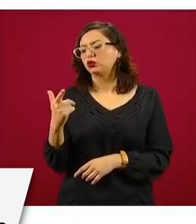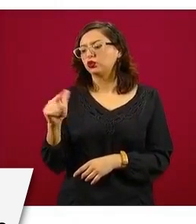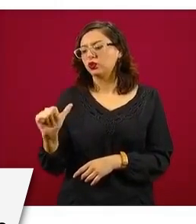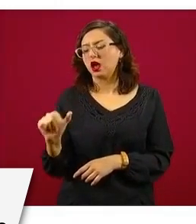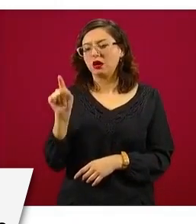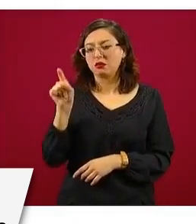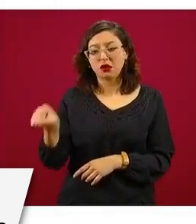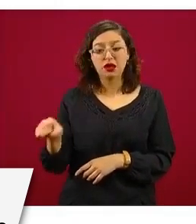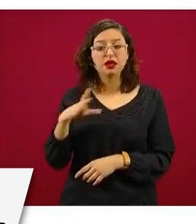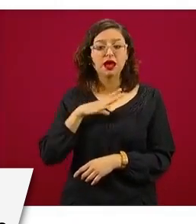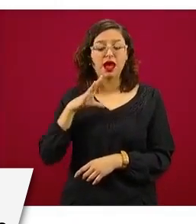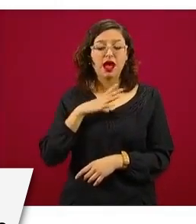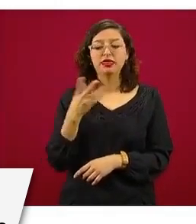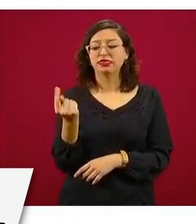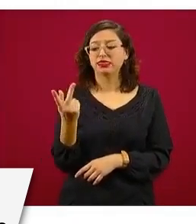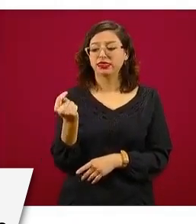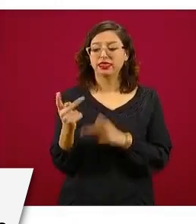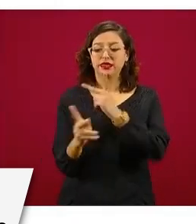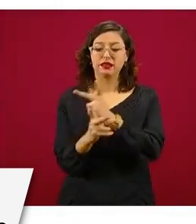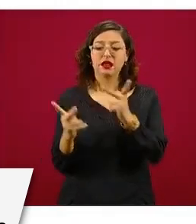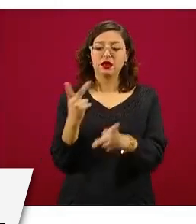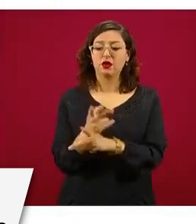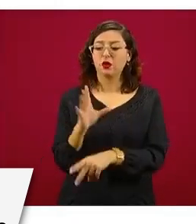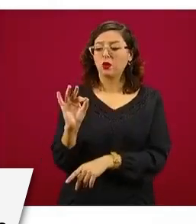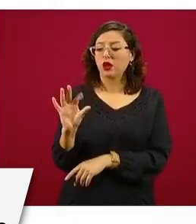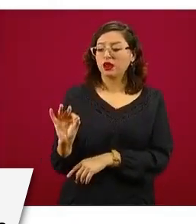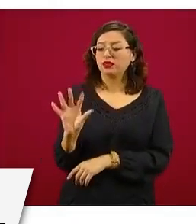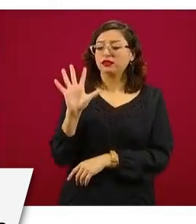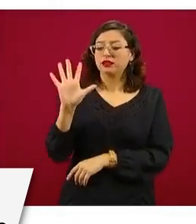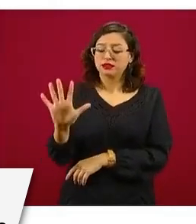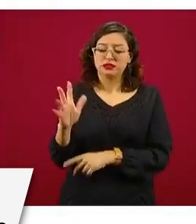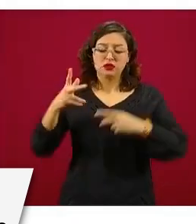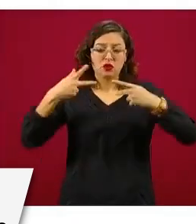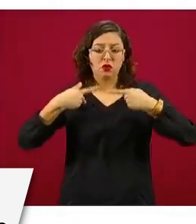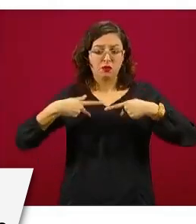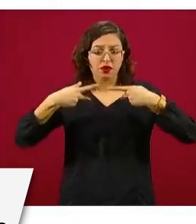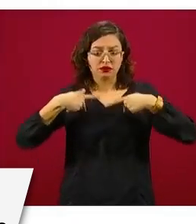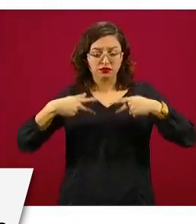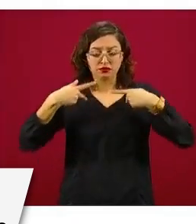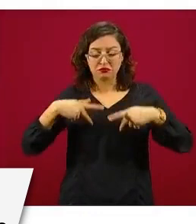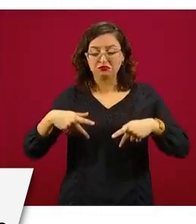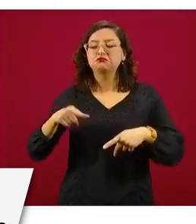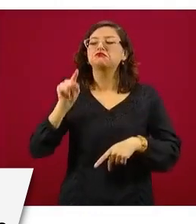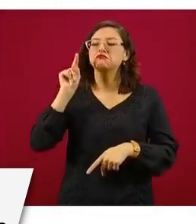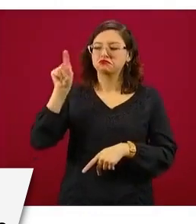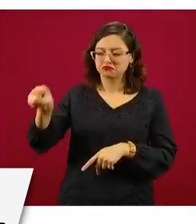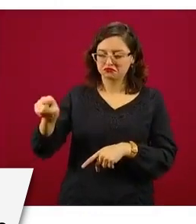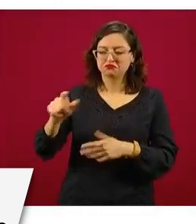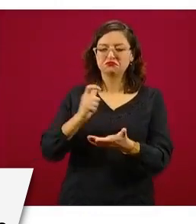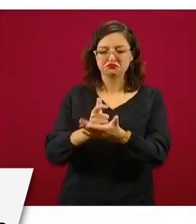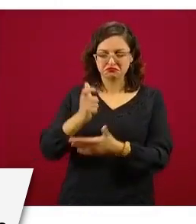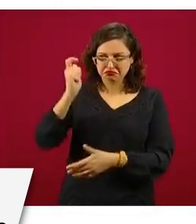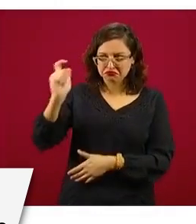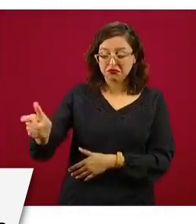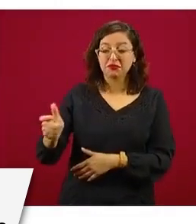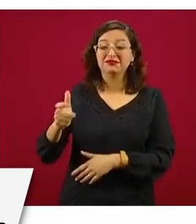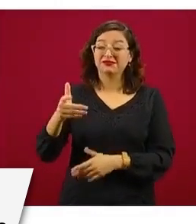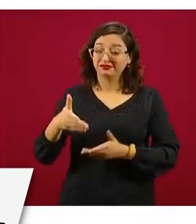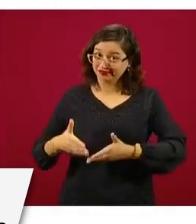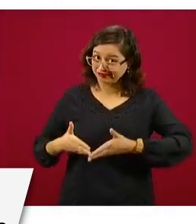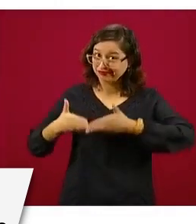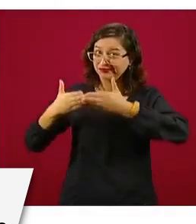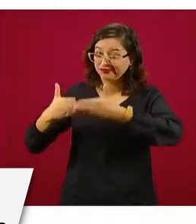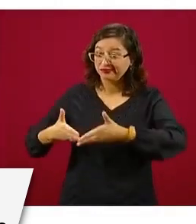donde tenemos 45 becarios y hasta ahí estamos llegando en barco, en avioneta, a veces